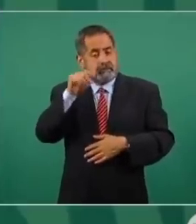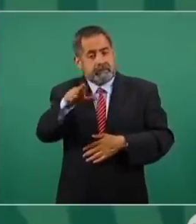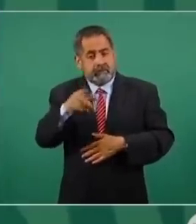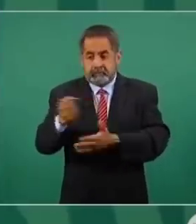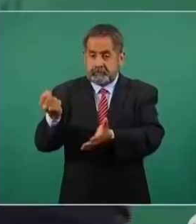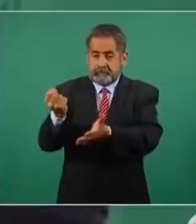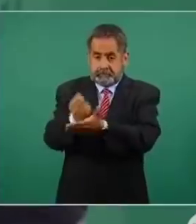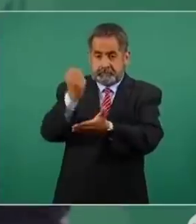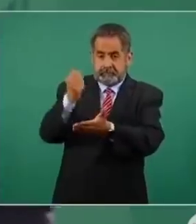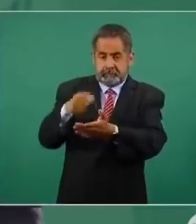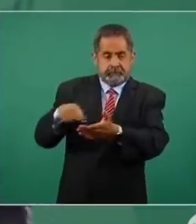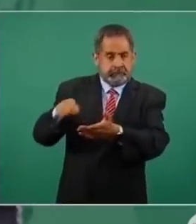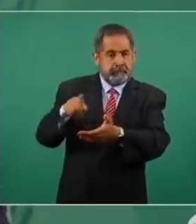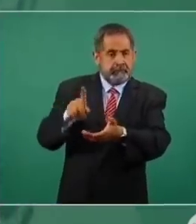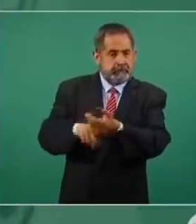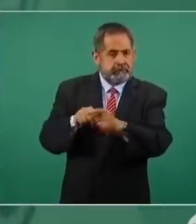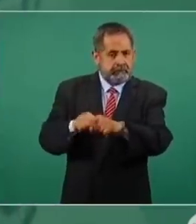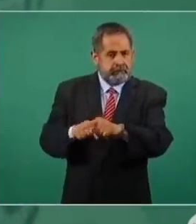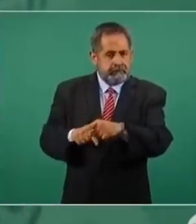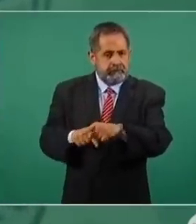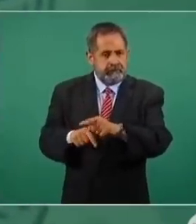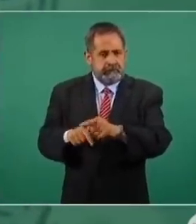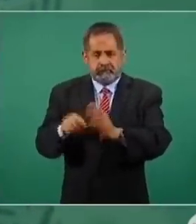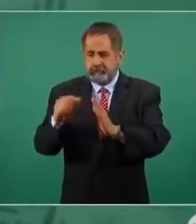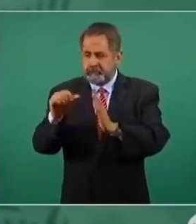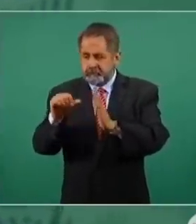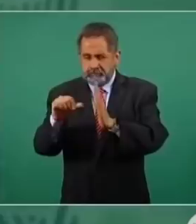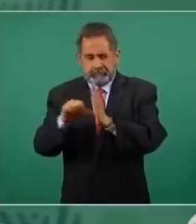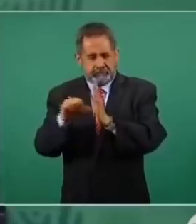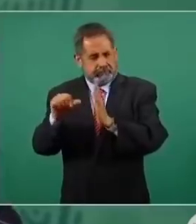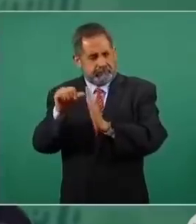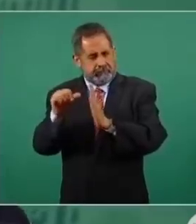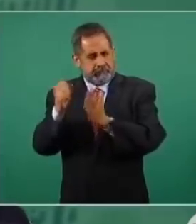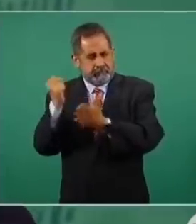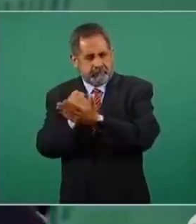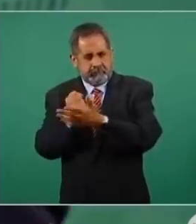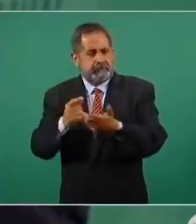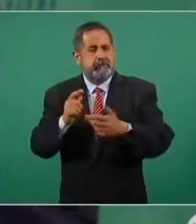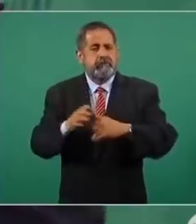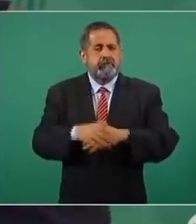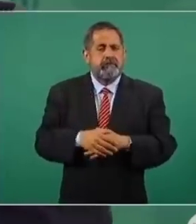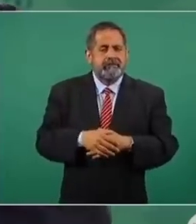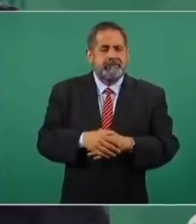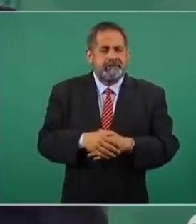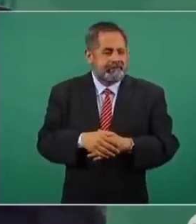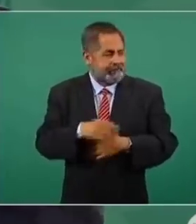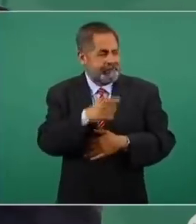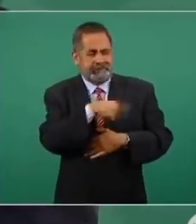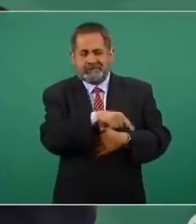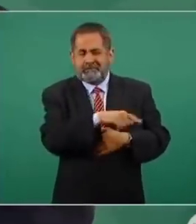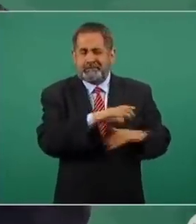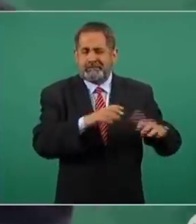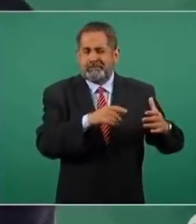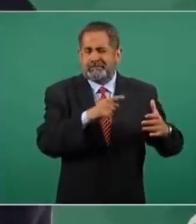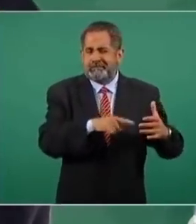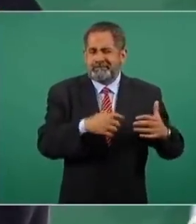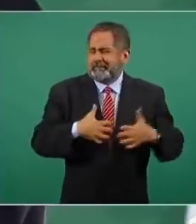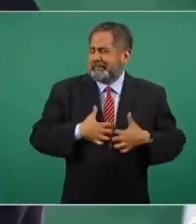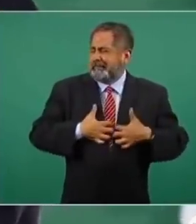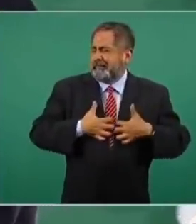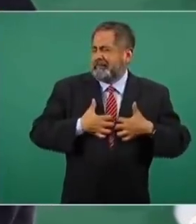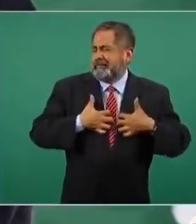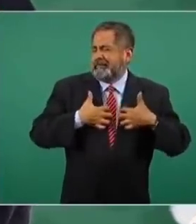aprobó este artículo se pusieron pero